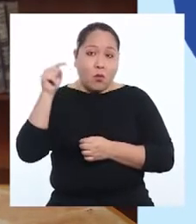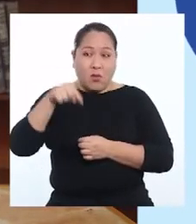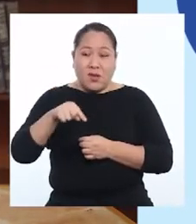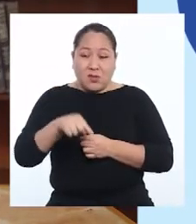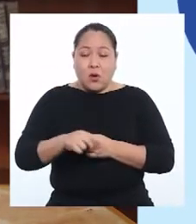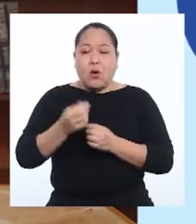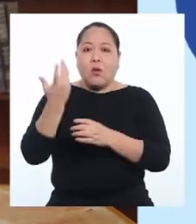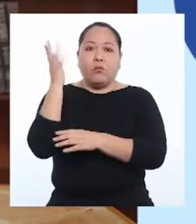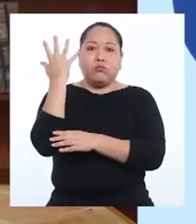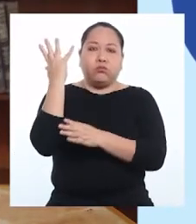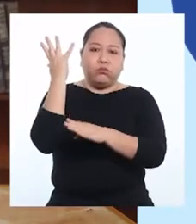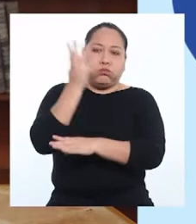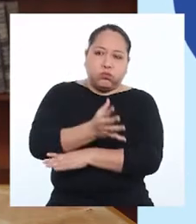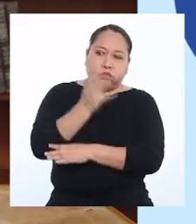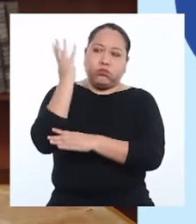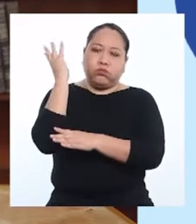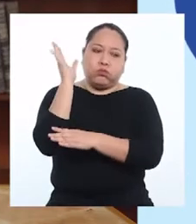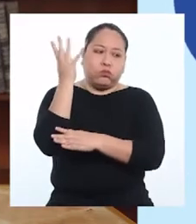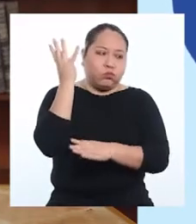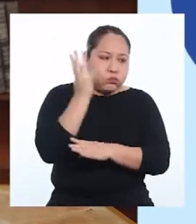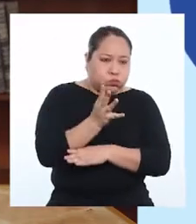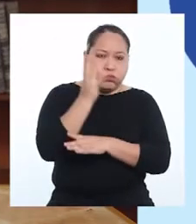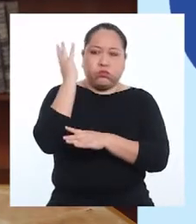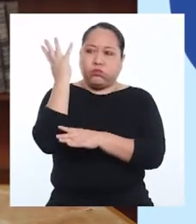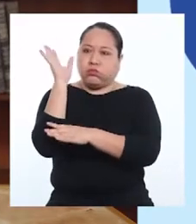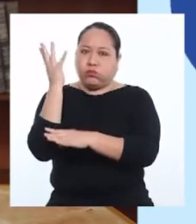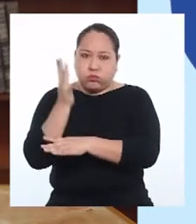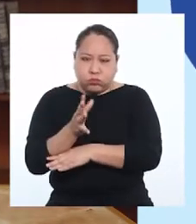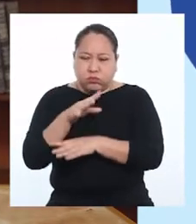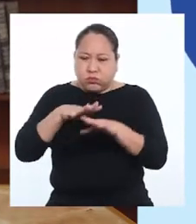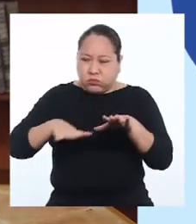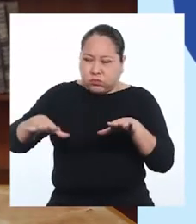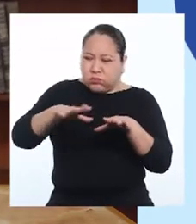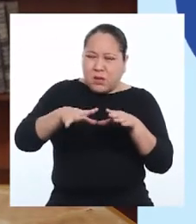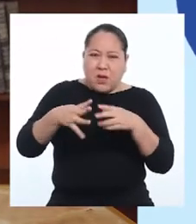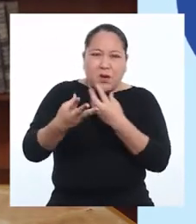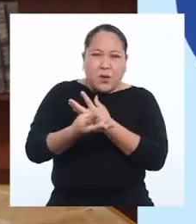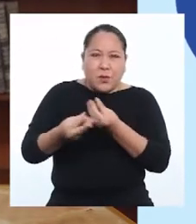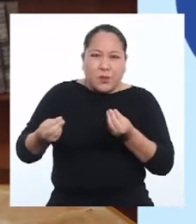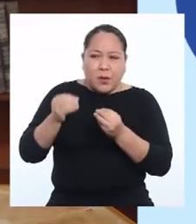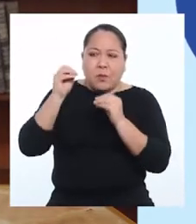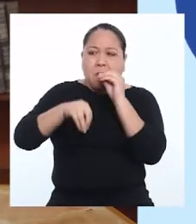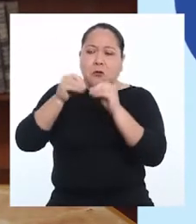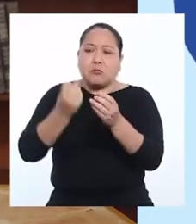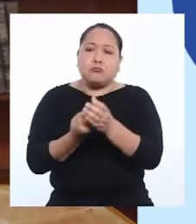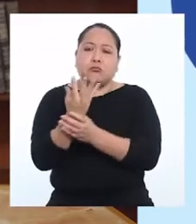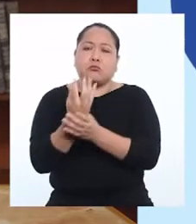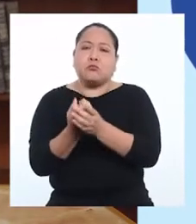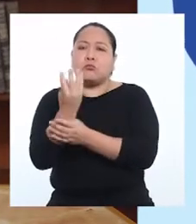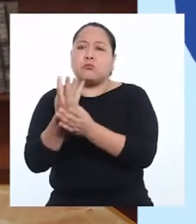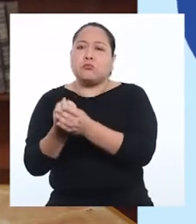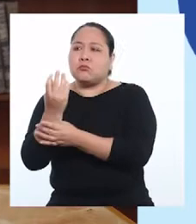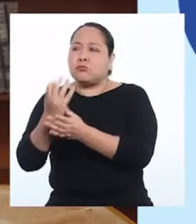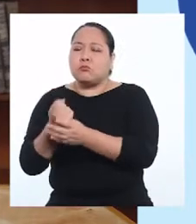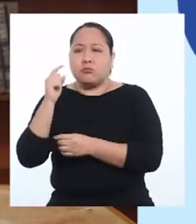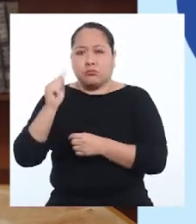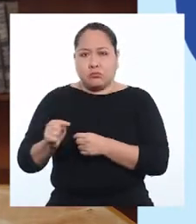el monocultivo ha dado lugar a la deforestación de extensas y variadas áreas boscosas para dar